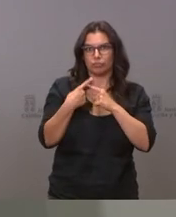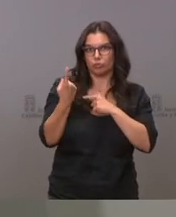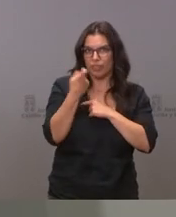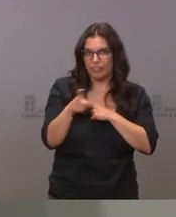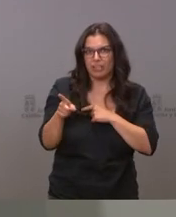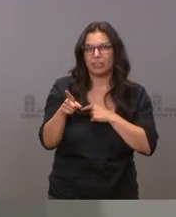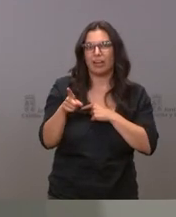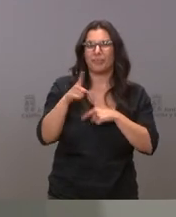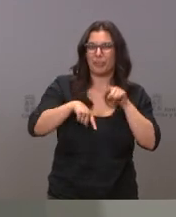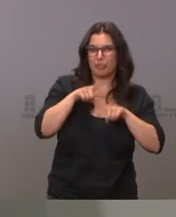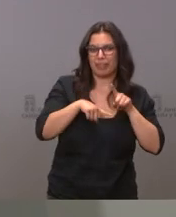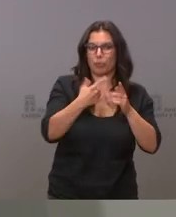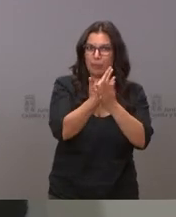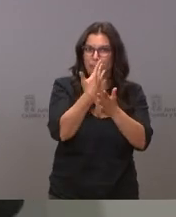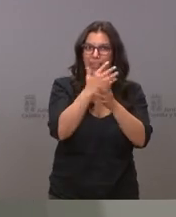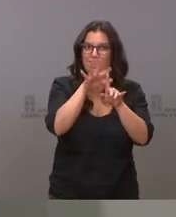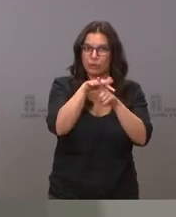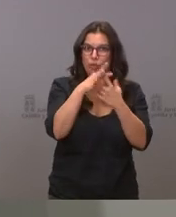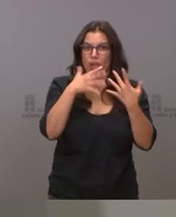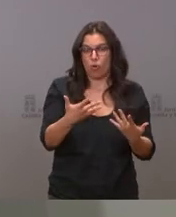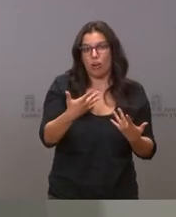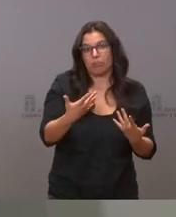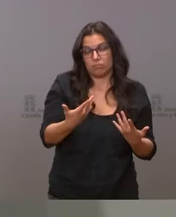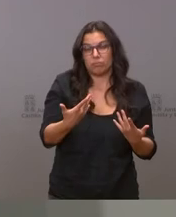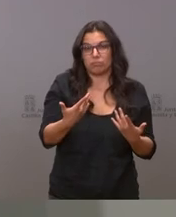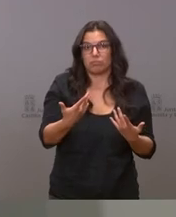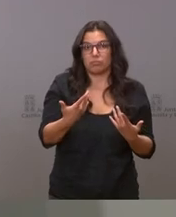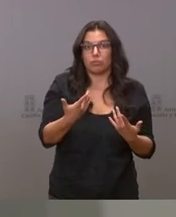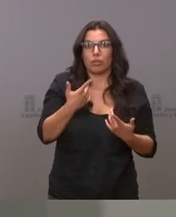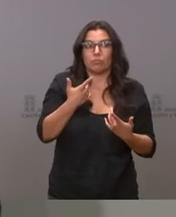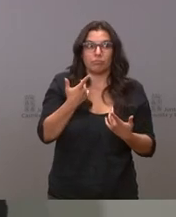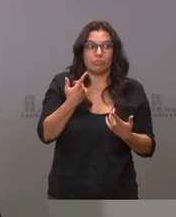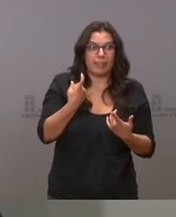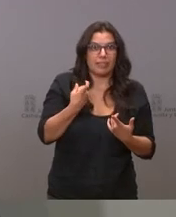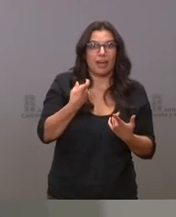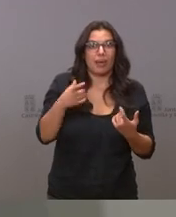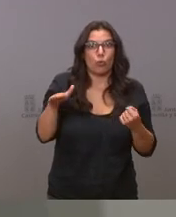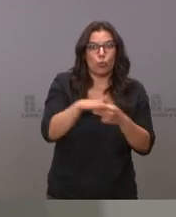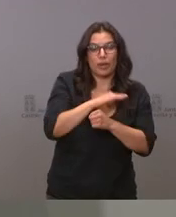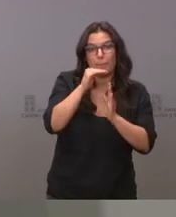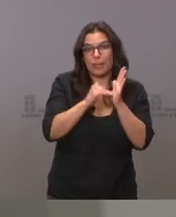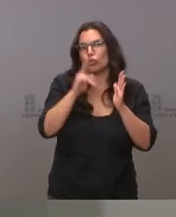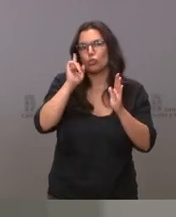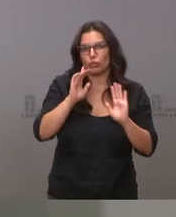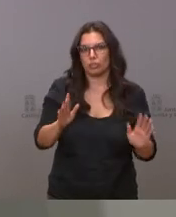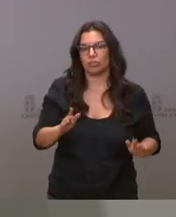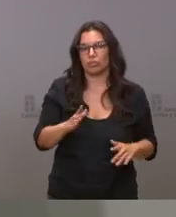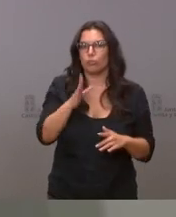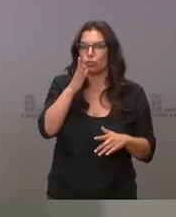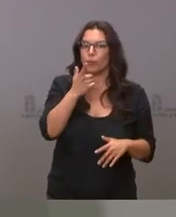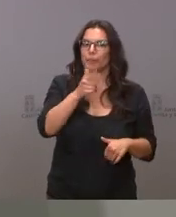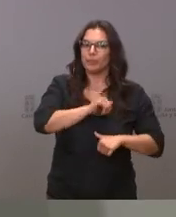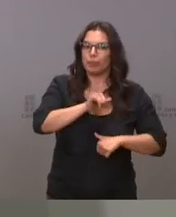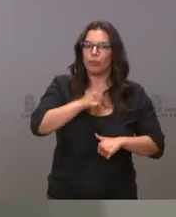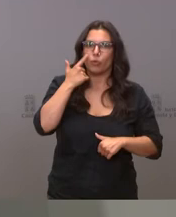en sus domicilios y por tanto utilizan menos el abono y por tanto la necesidad financiera sería menor así que estamos pendientes